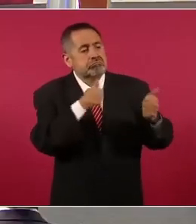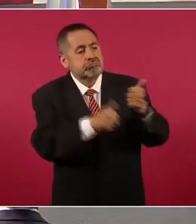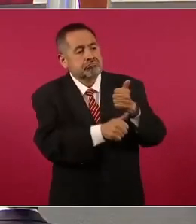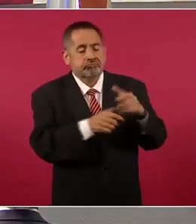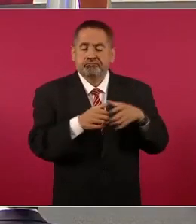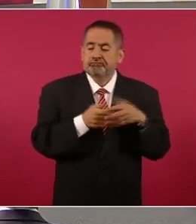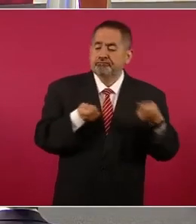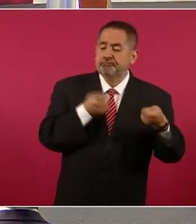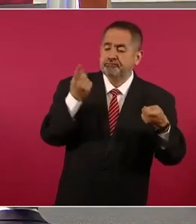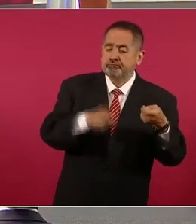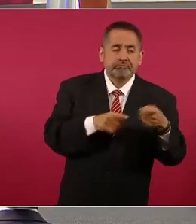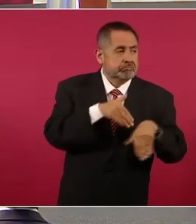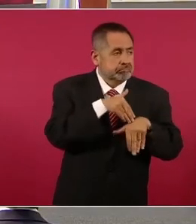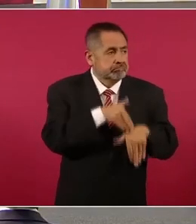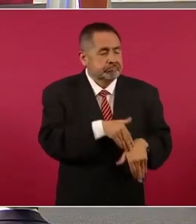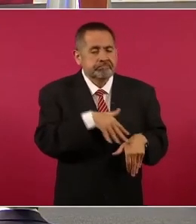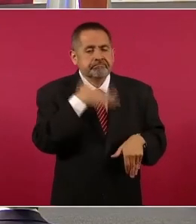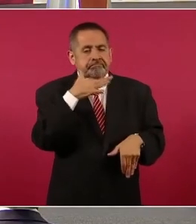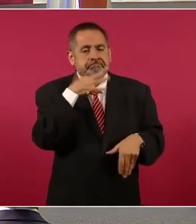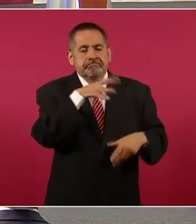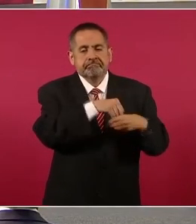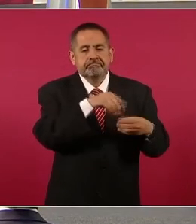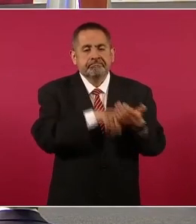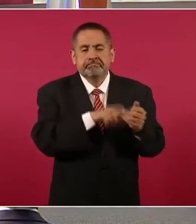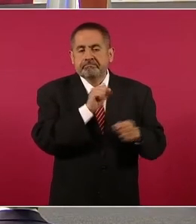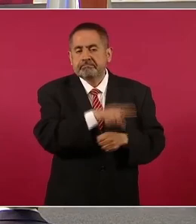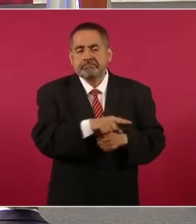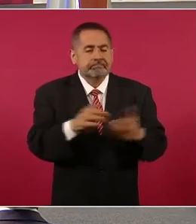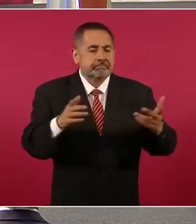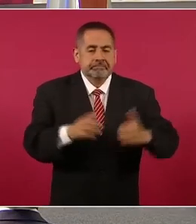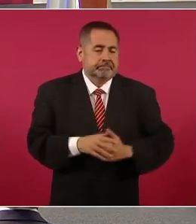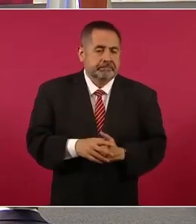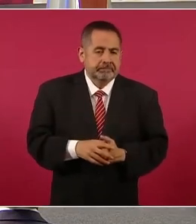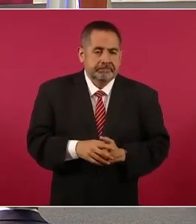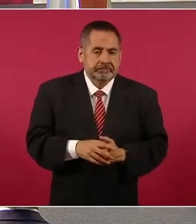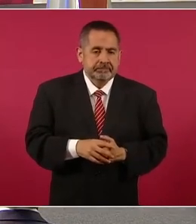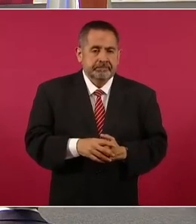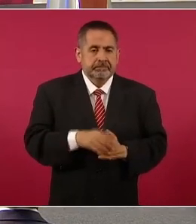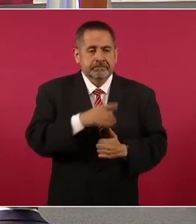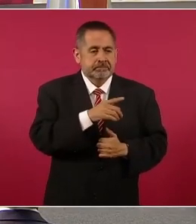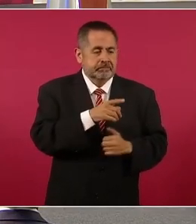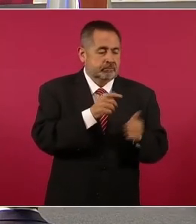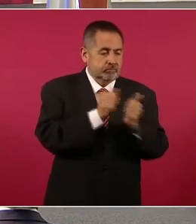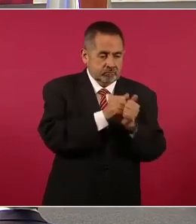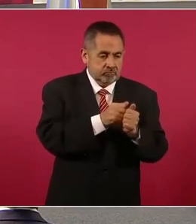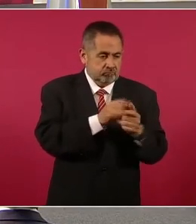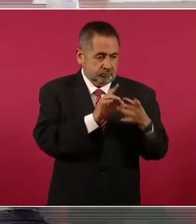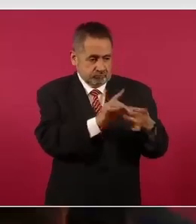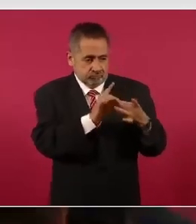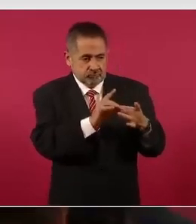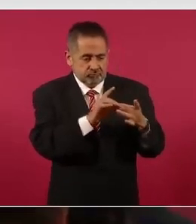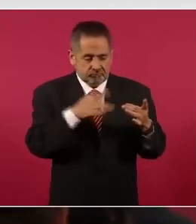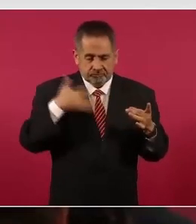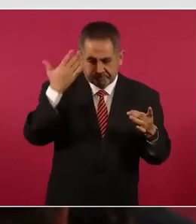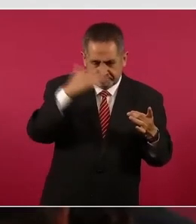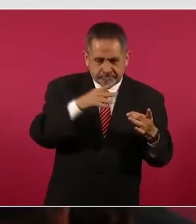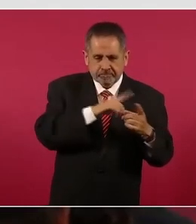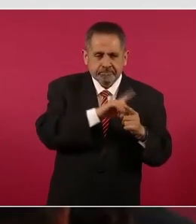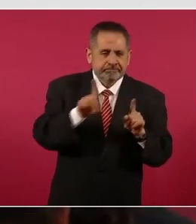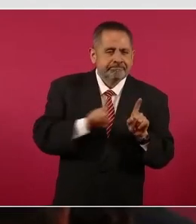minorías corruptas, de manera directa o indirecta, consciente o